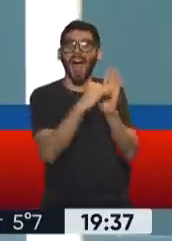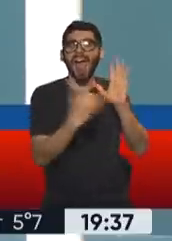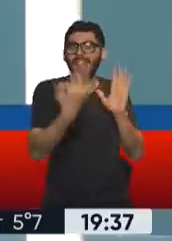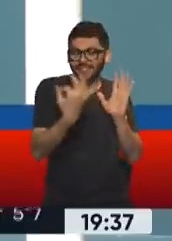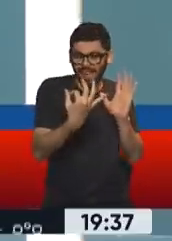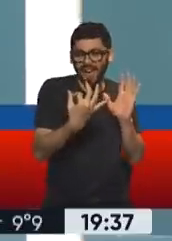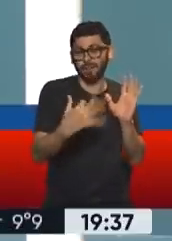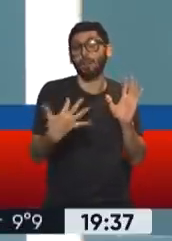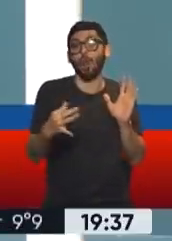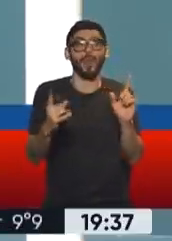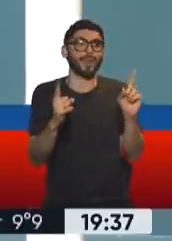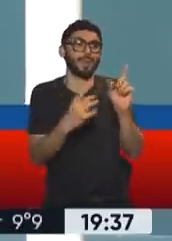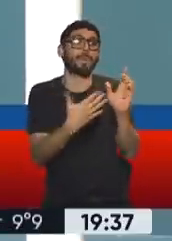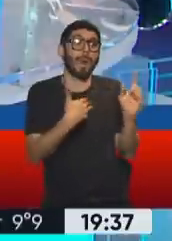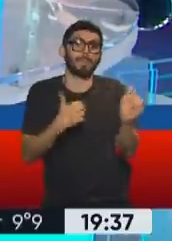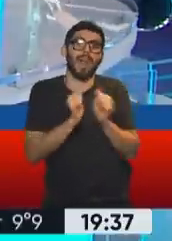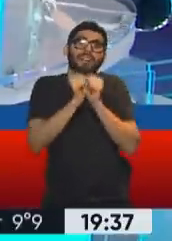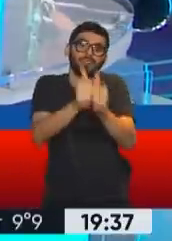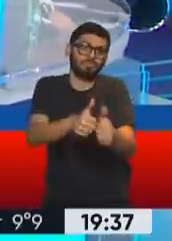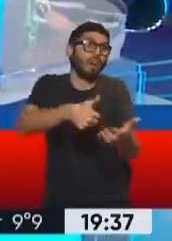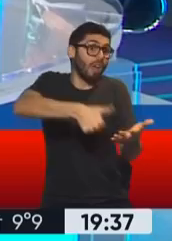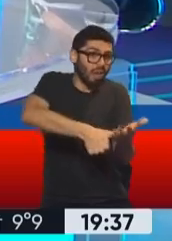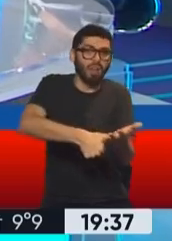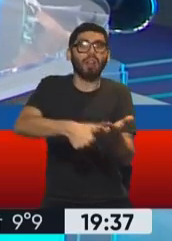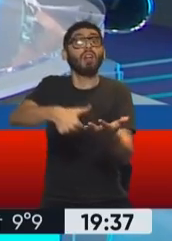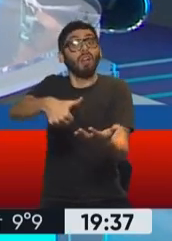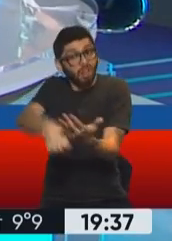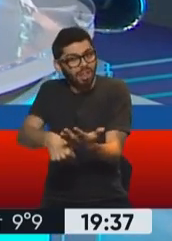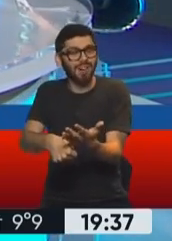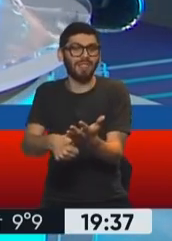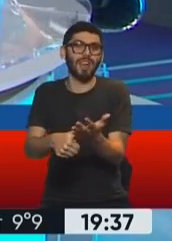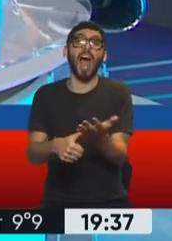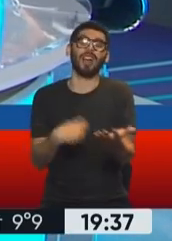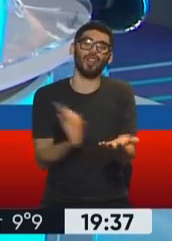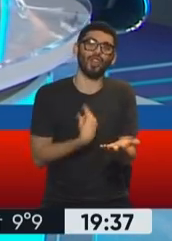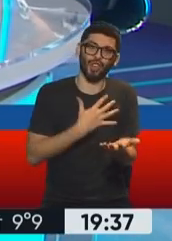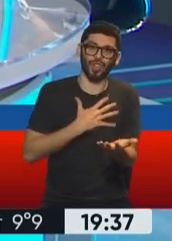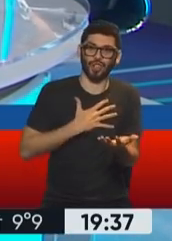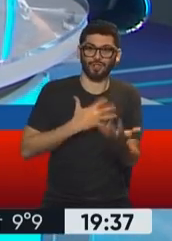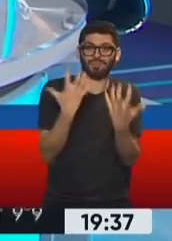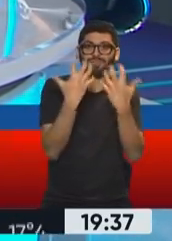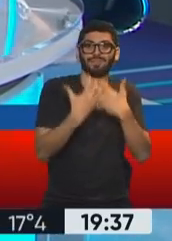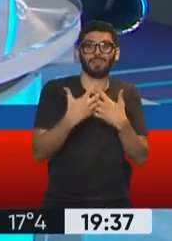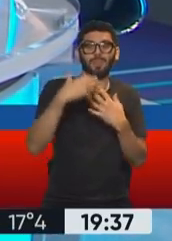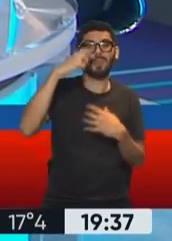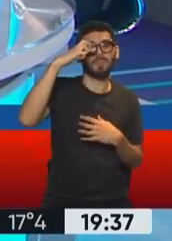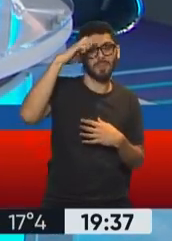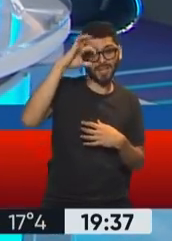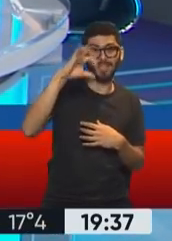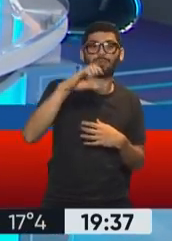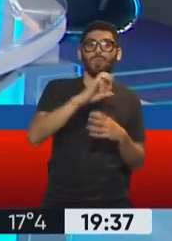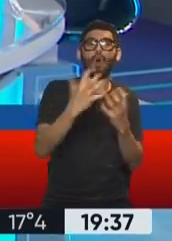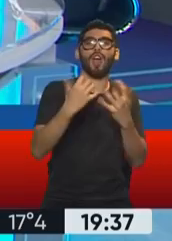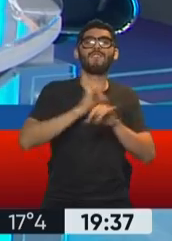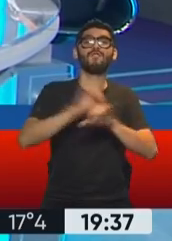también con la mamá para los dos registrar la huella de ambos, para poder tener nosotros en nuestro registro ADP, que es la información que tenemos